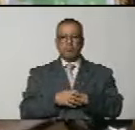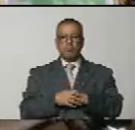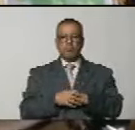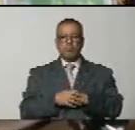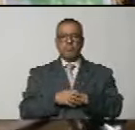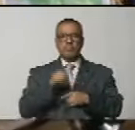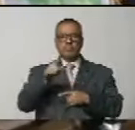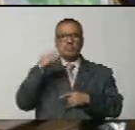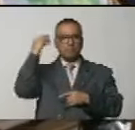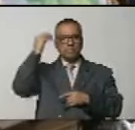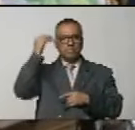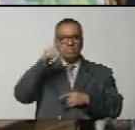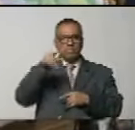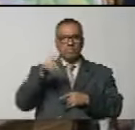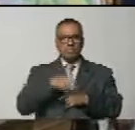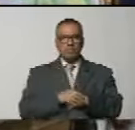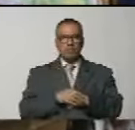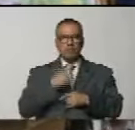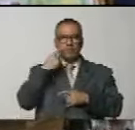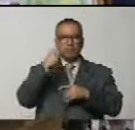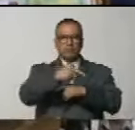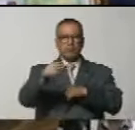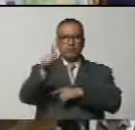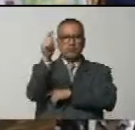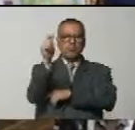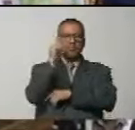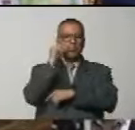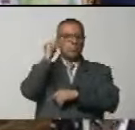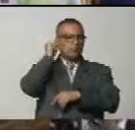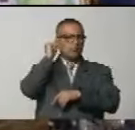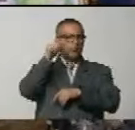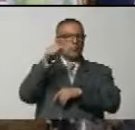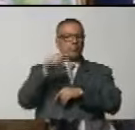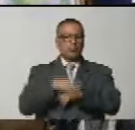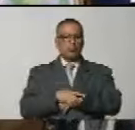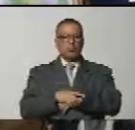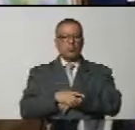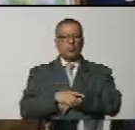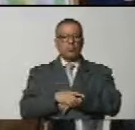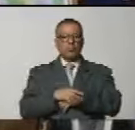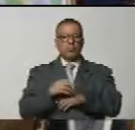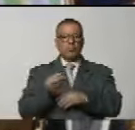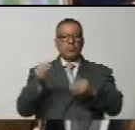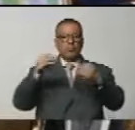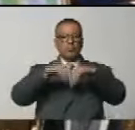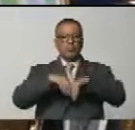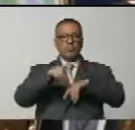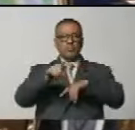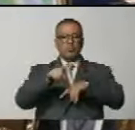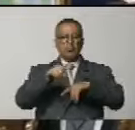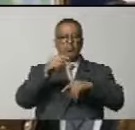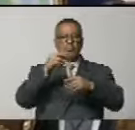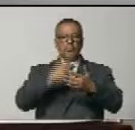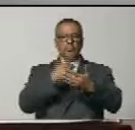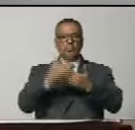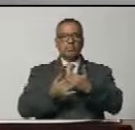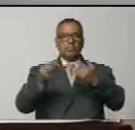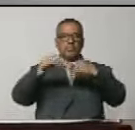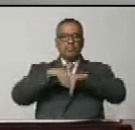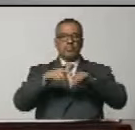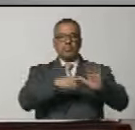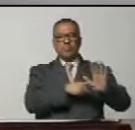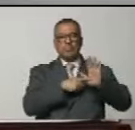En consideración las honorables diputadas y los honorables diputados que estén a favor del proyecto de acuerdo